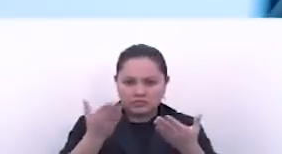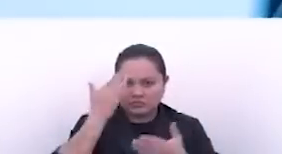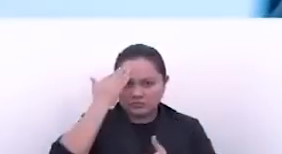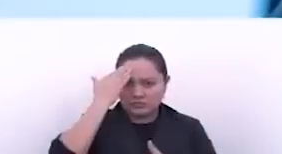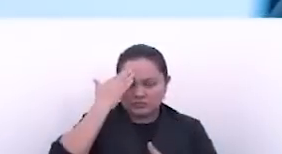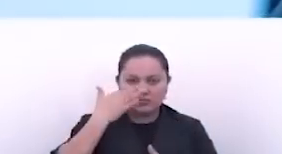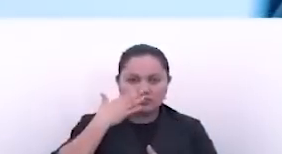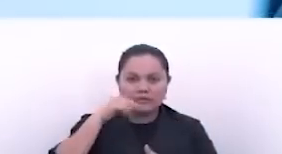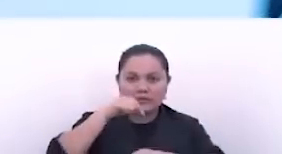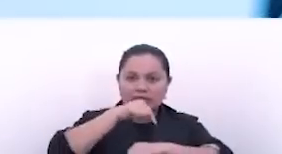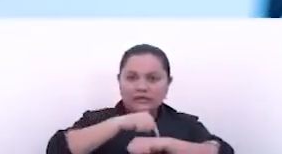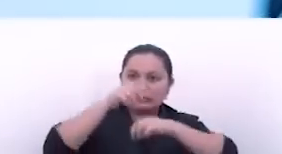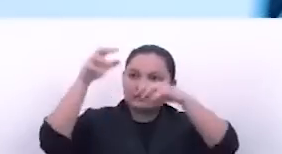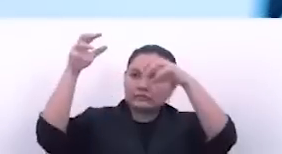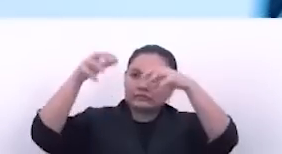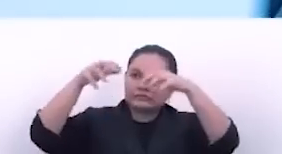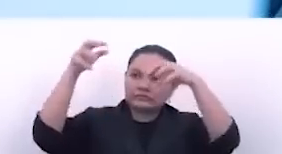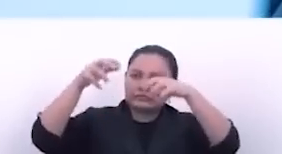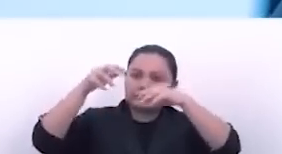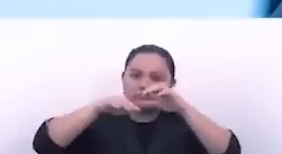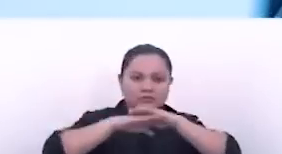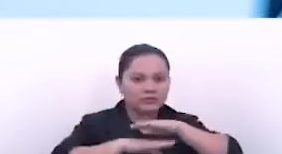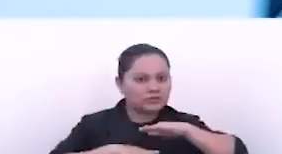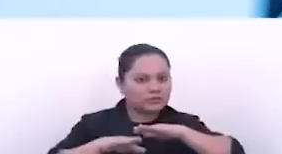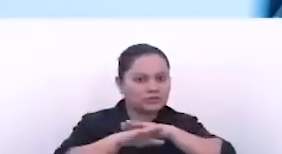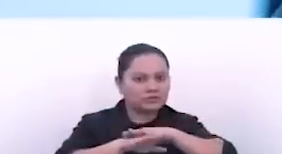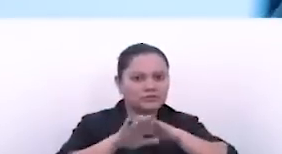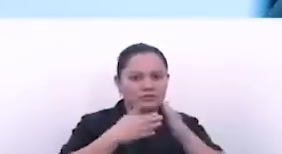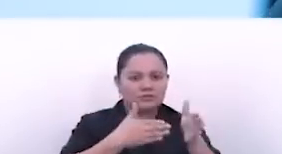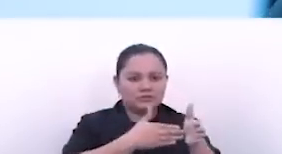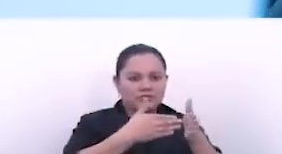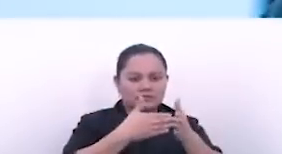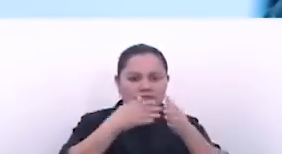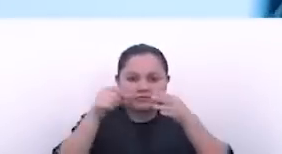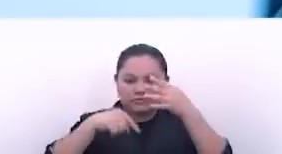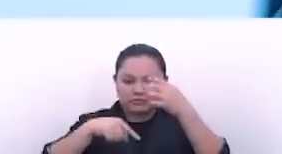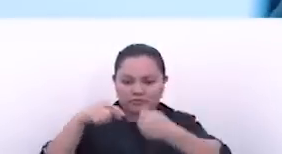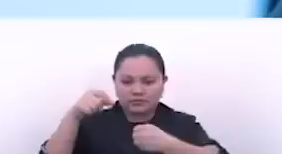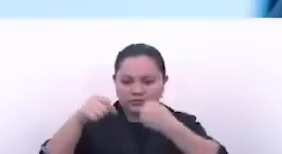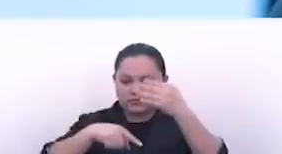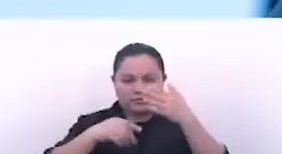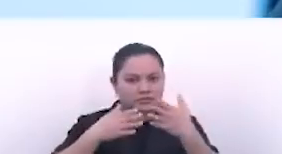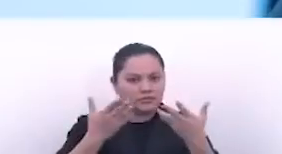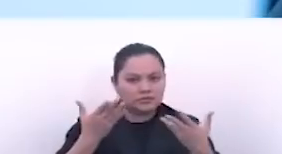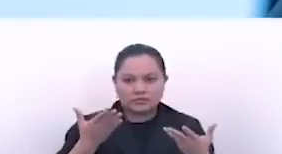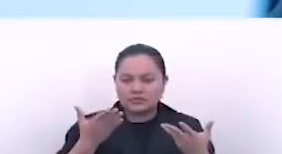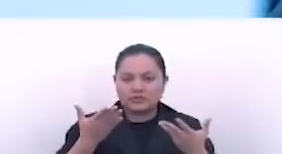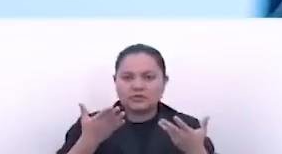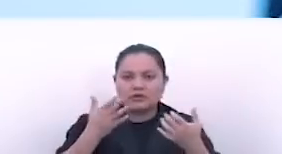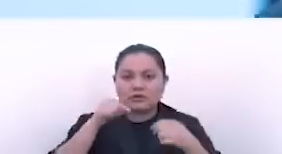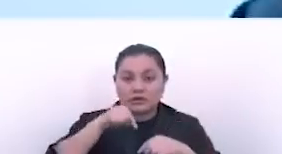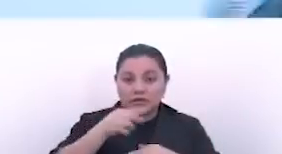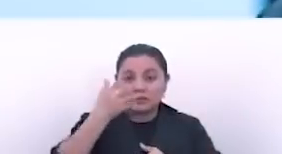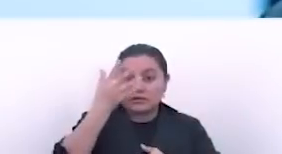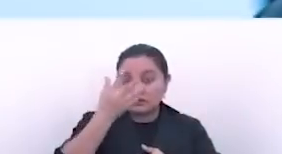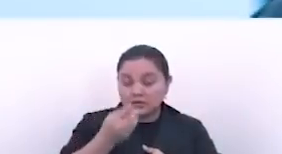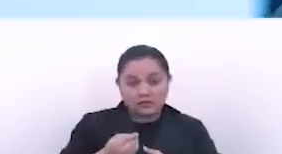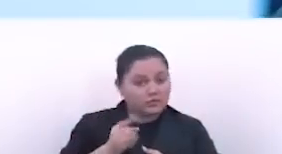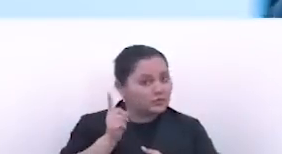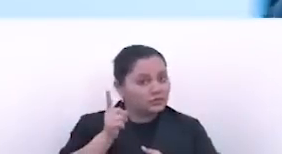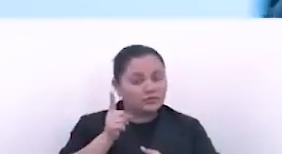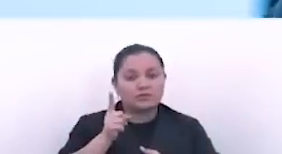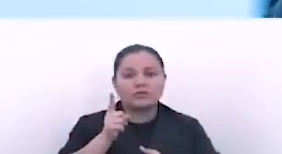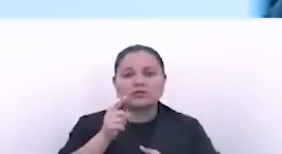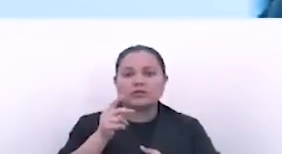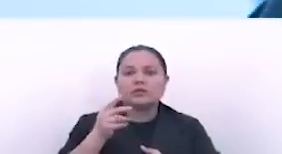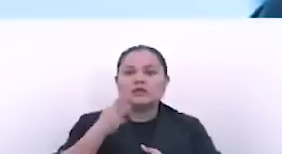que la época lluviosa es fundamental para iniciar a sembrar y que si no lo hacen en estos días y luego se